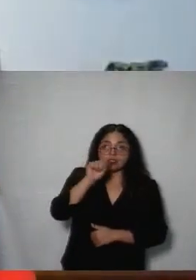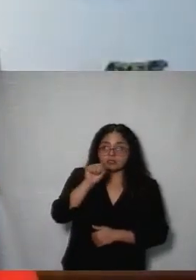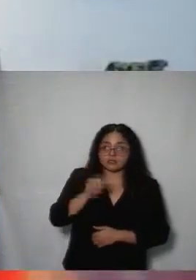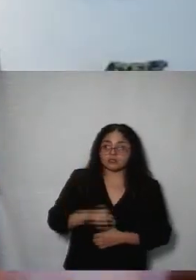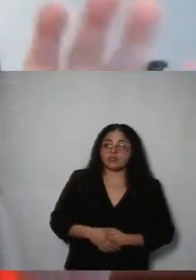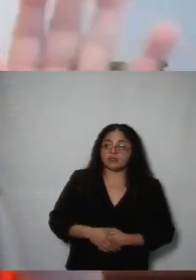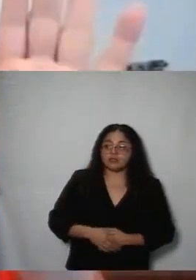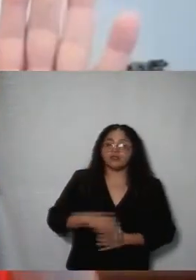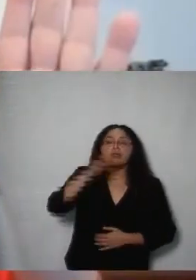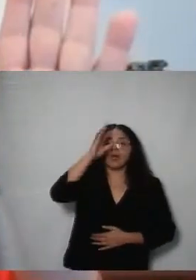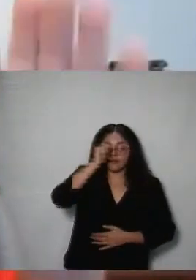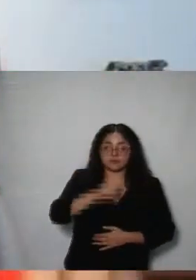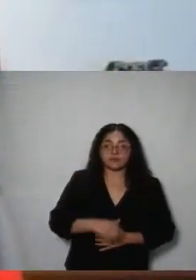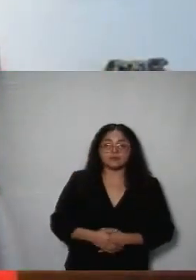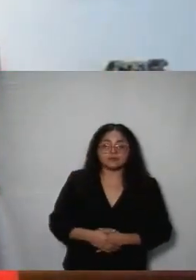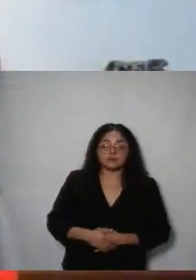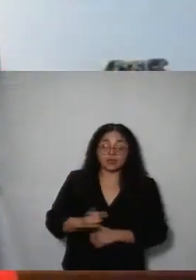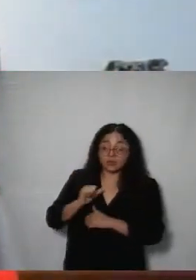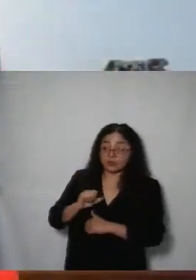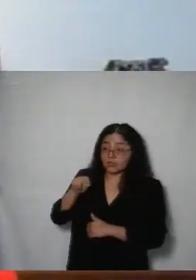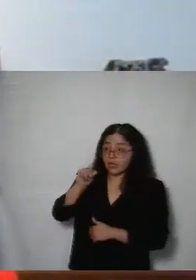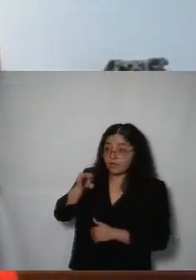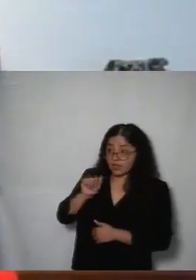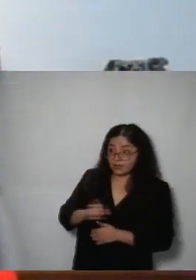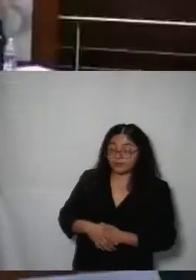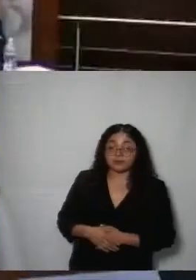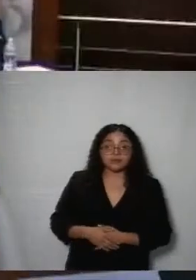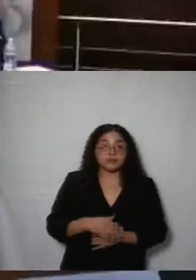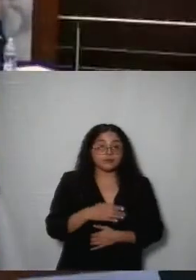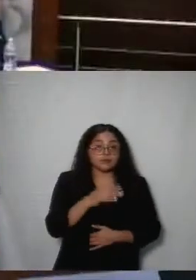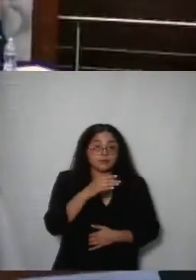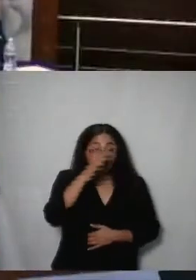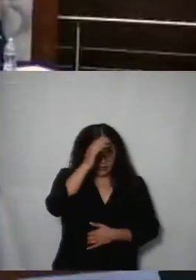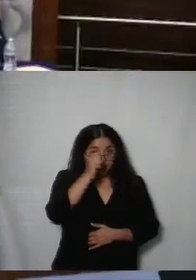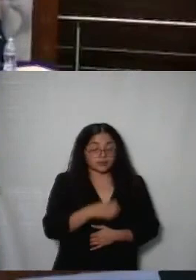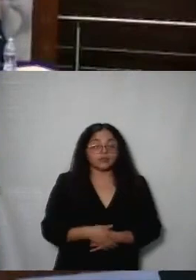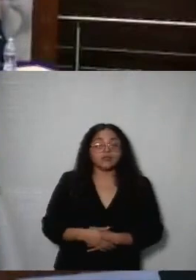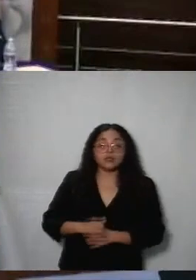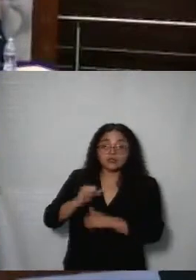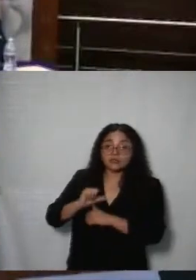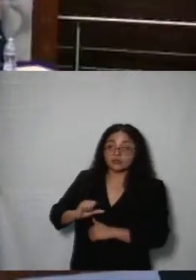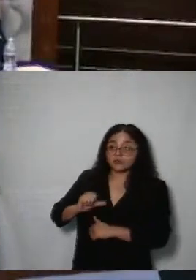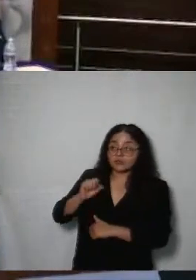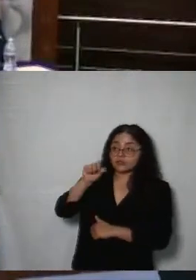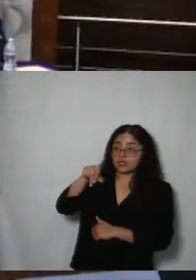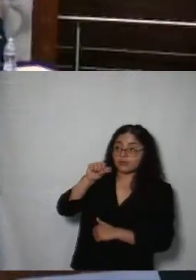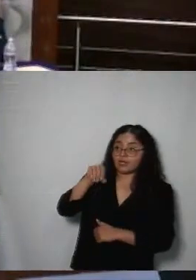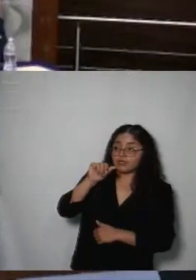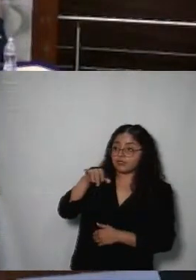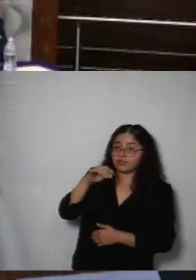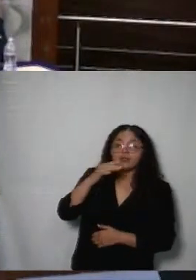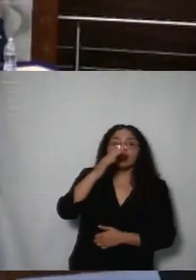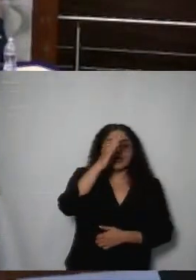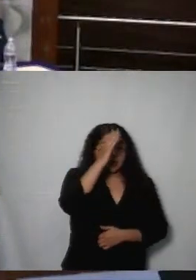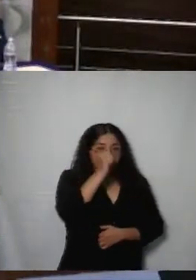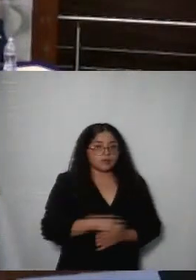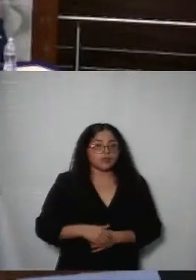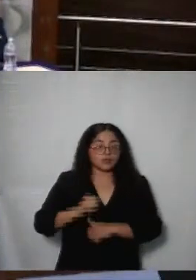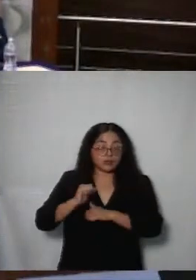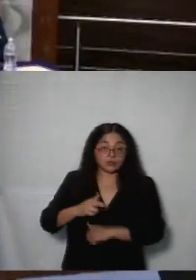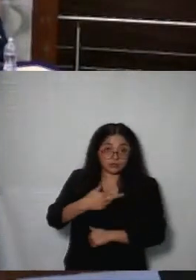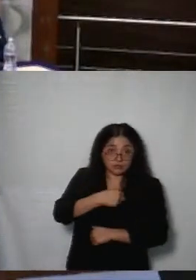Enríquez a favor comisionada Nava a favor comisionada San Martín a favor